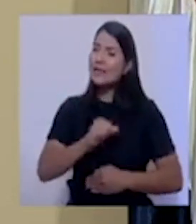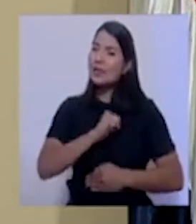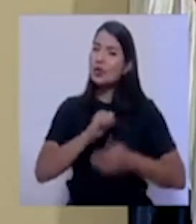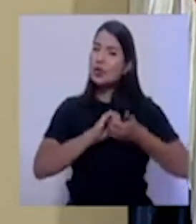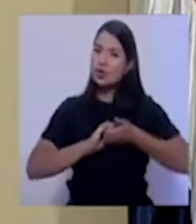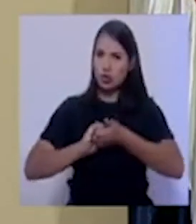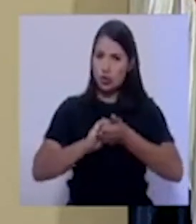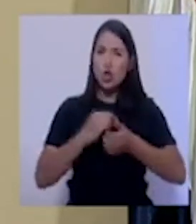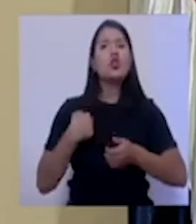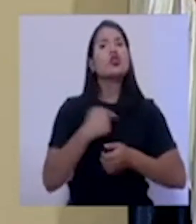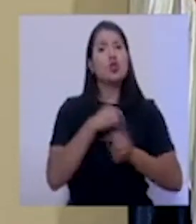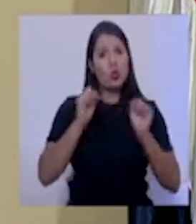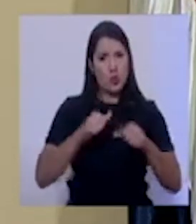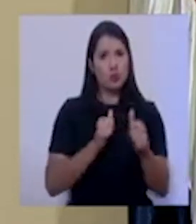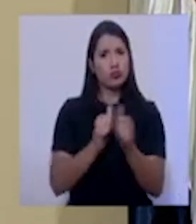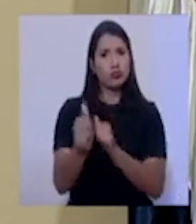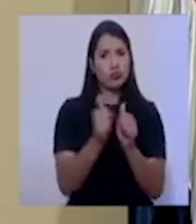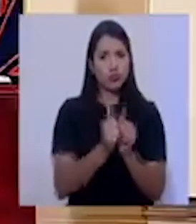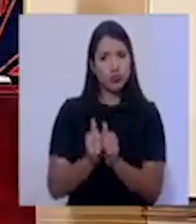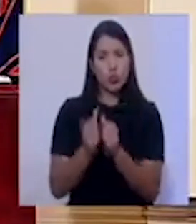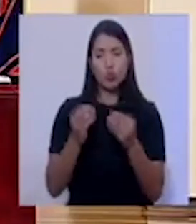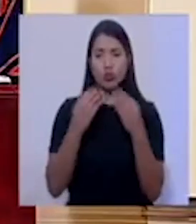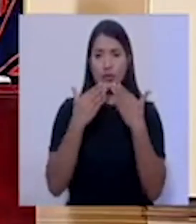esta vamos a salir adelante entre todos. Muchas gracias.